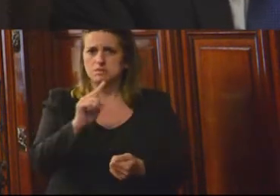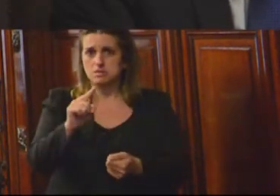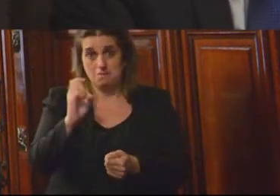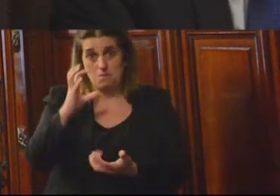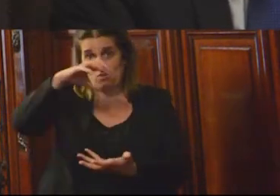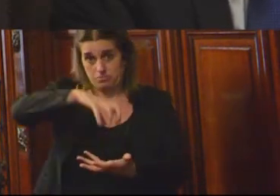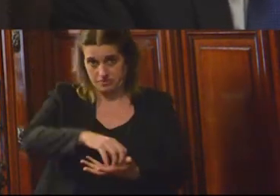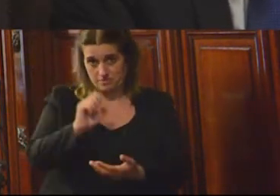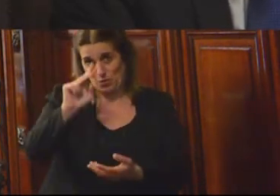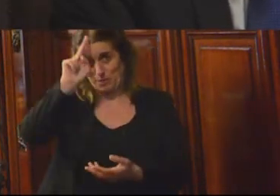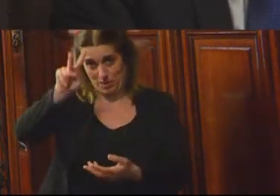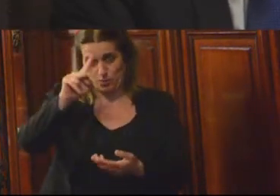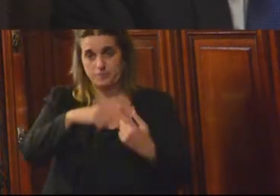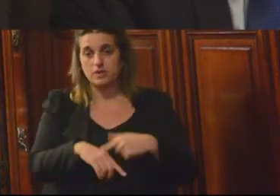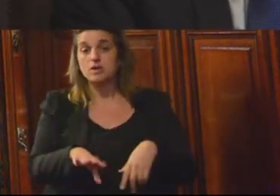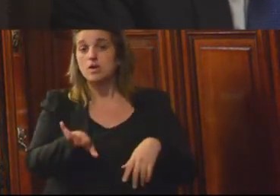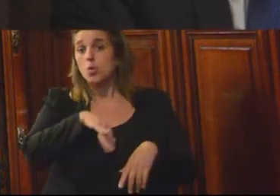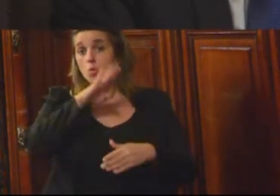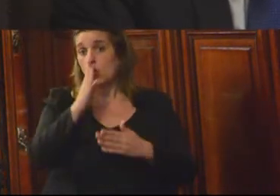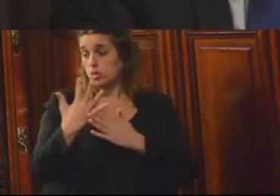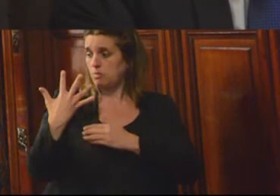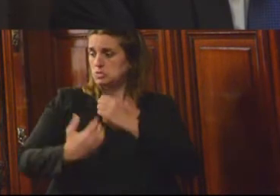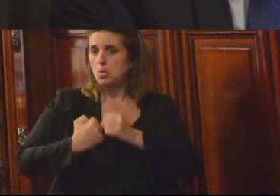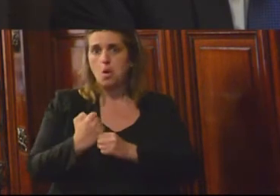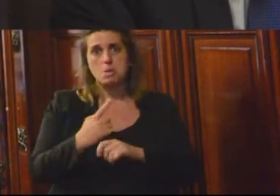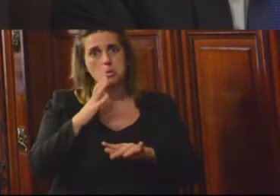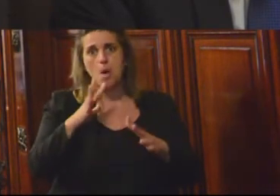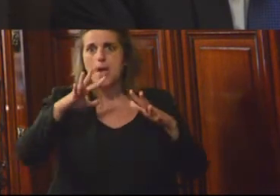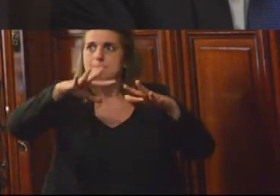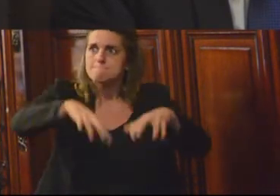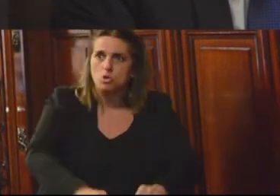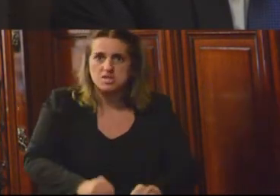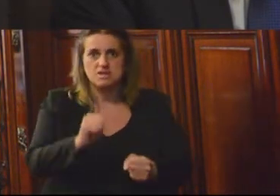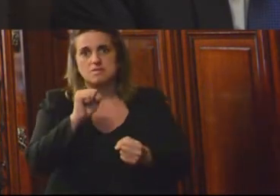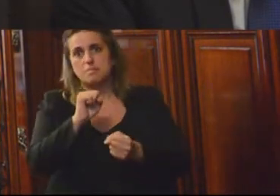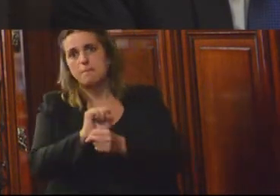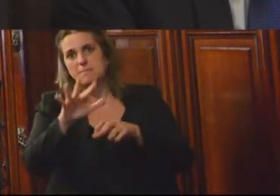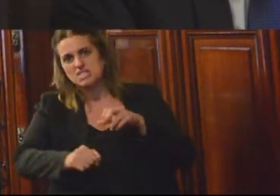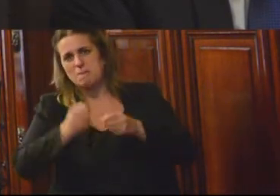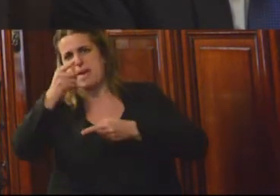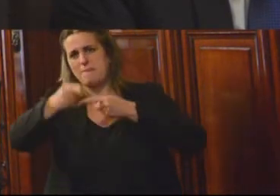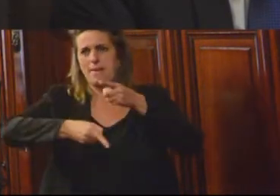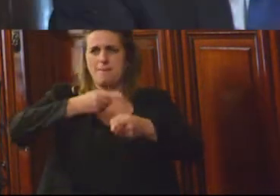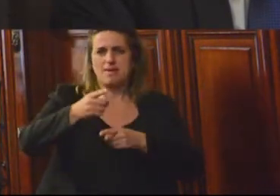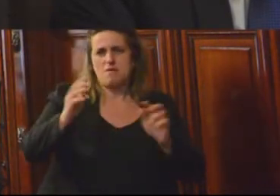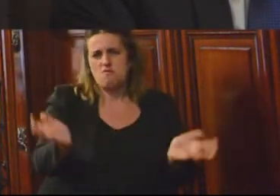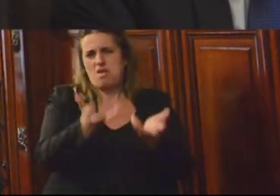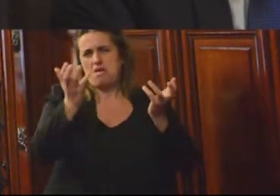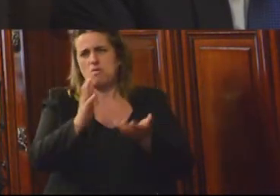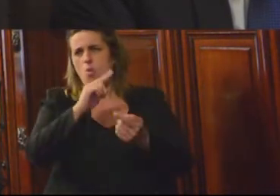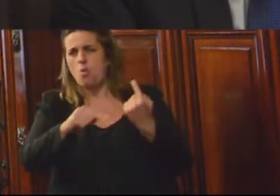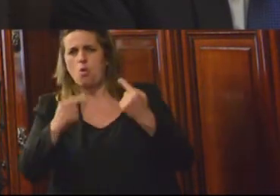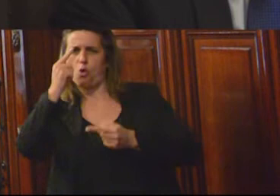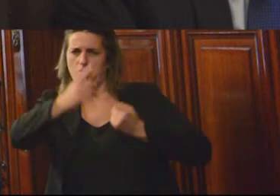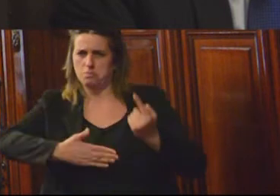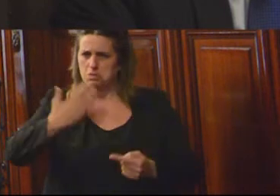de Lurigancho. Actualmente, desde los últimos 5 años, no ha habido motines, no ha habido fugas, no ha habido muertes dentro